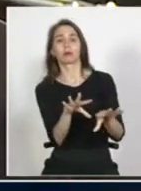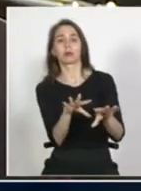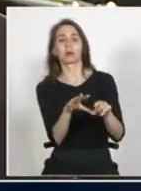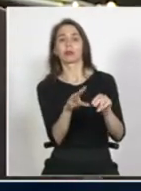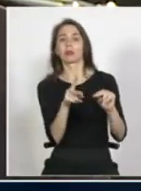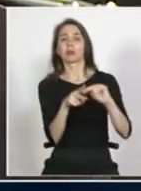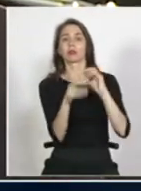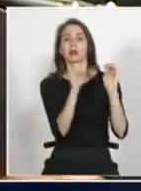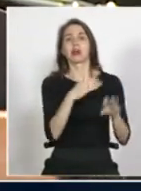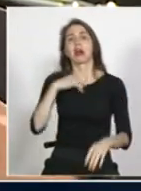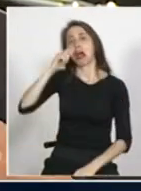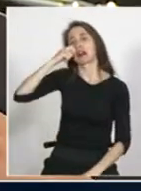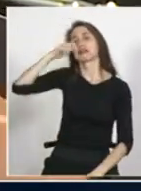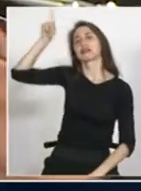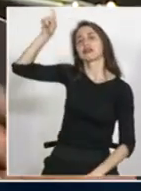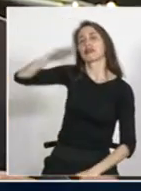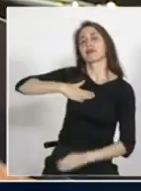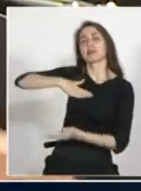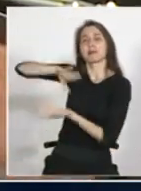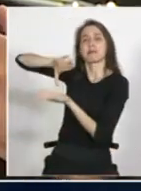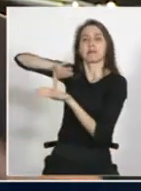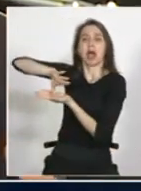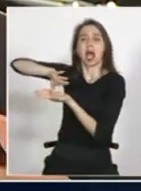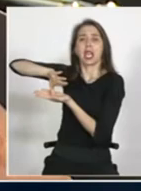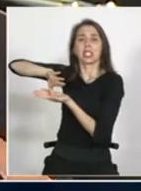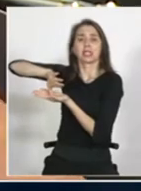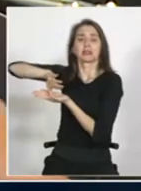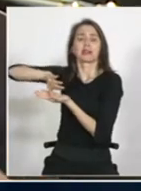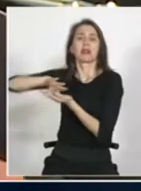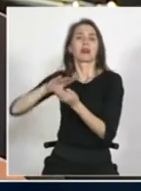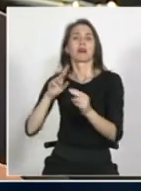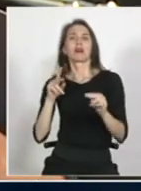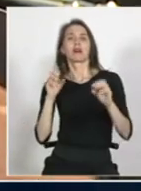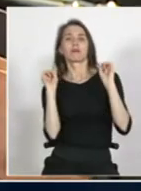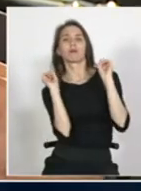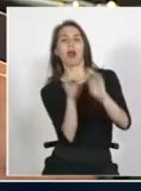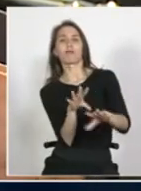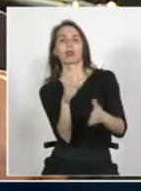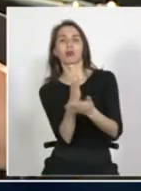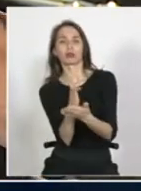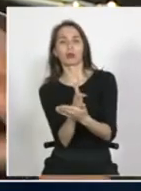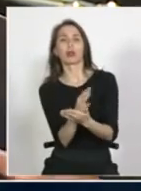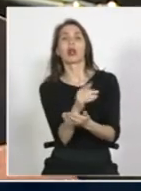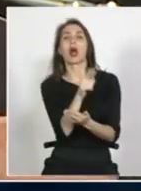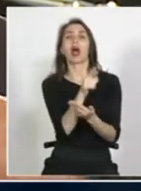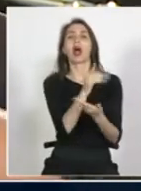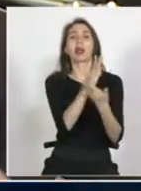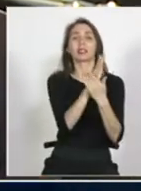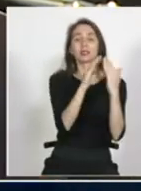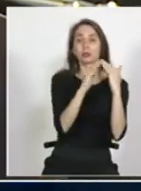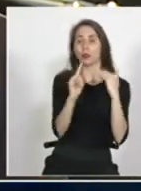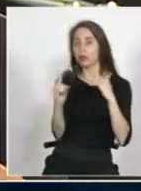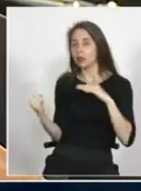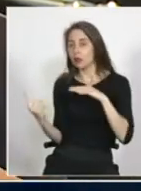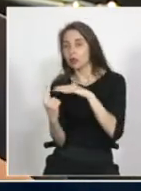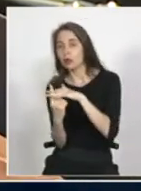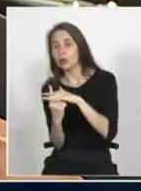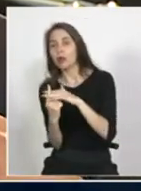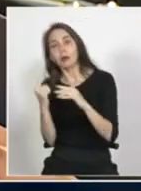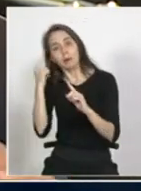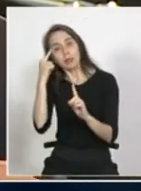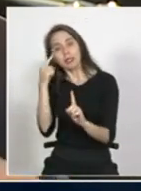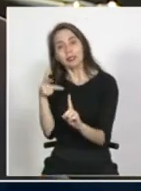de origen y, por lo tanto, el colegio no es un espacio necesariamente de inclusión, porque no necesariamente el bullying proviene